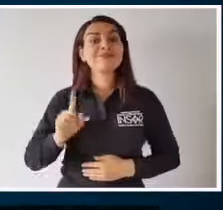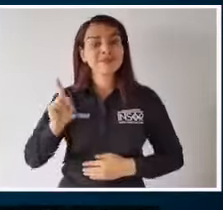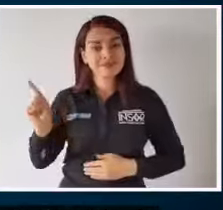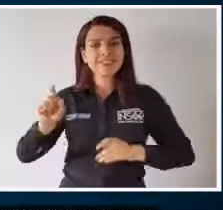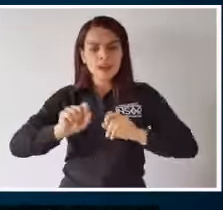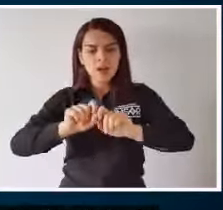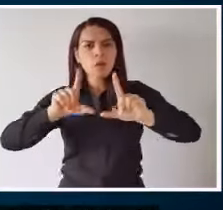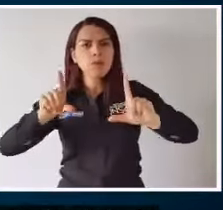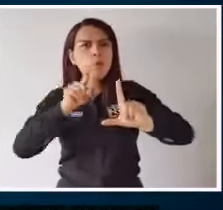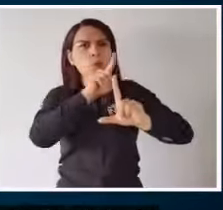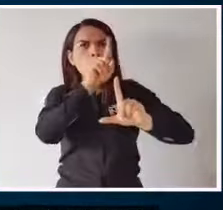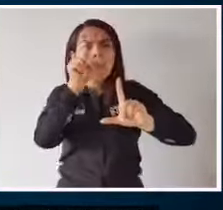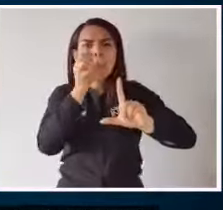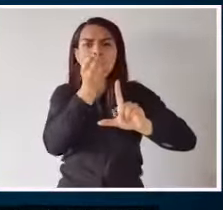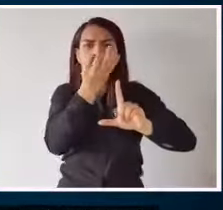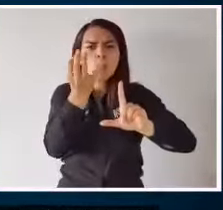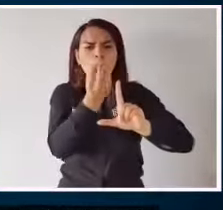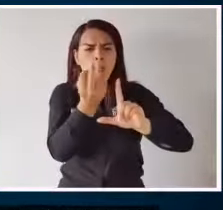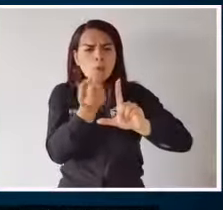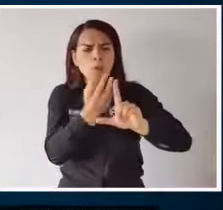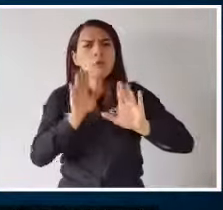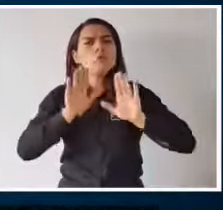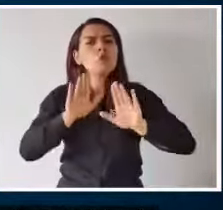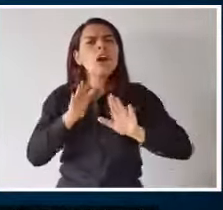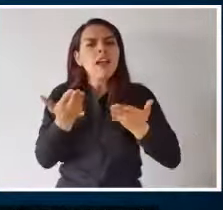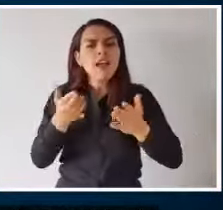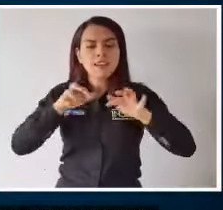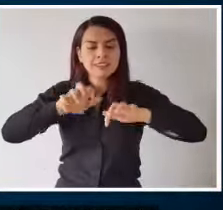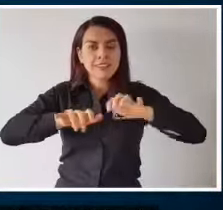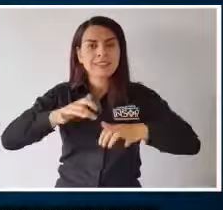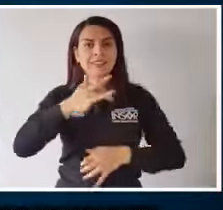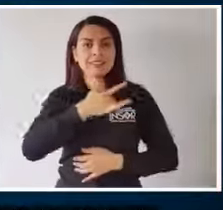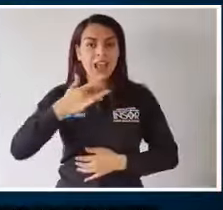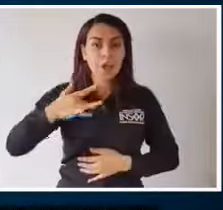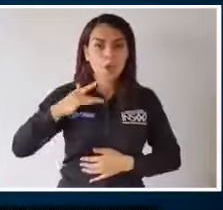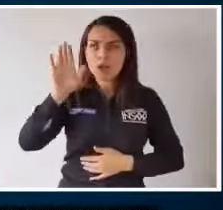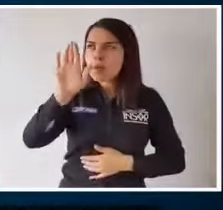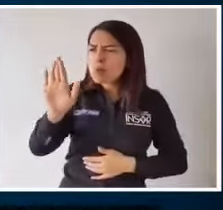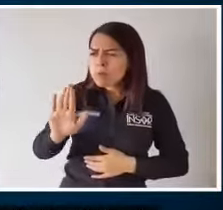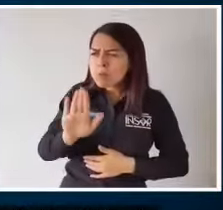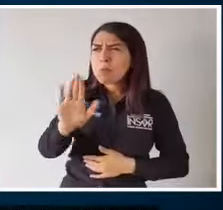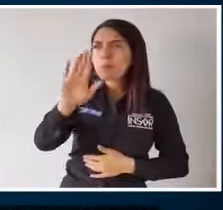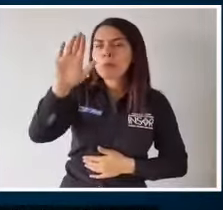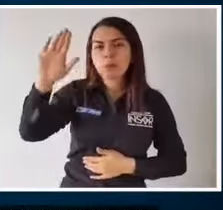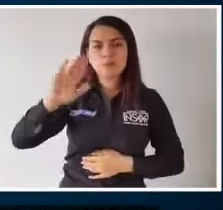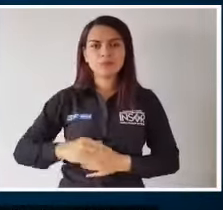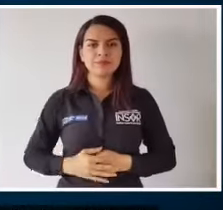Te saldrán los números de contacto de las secretarías de salud por departamento.